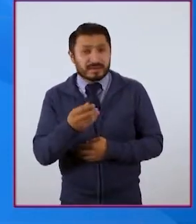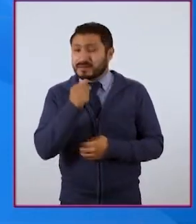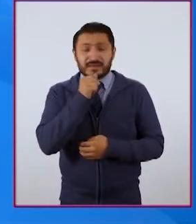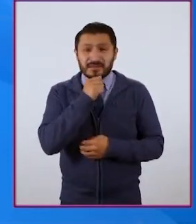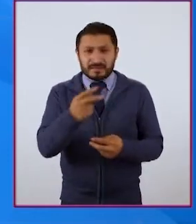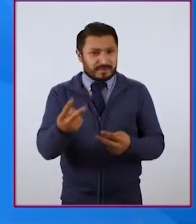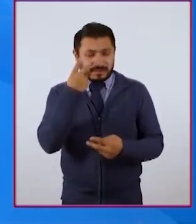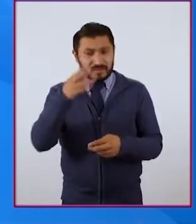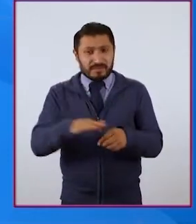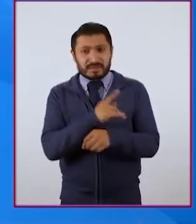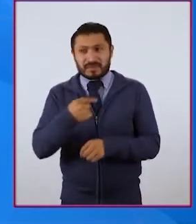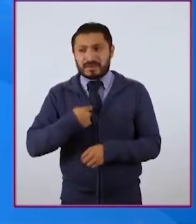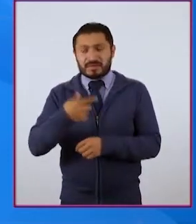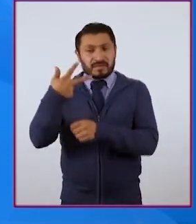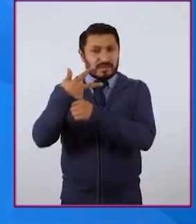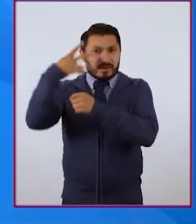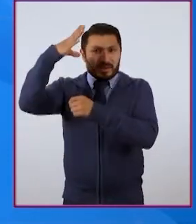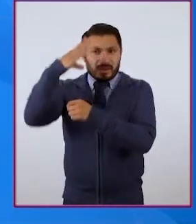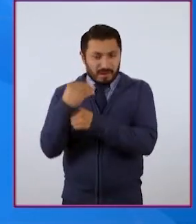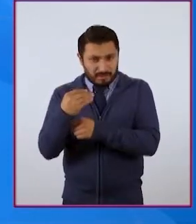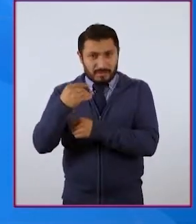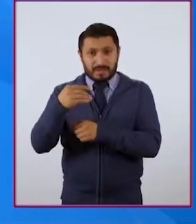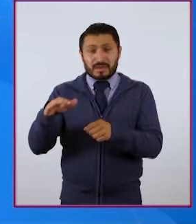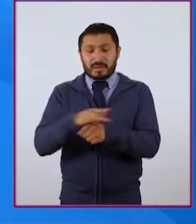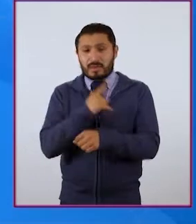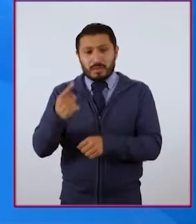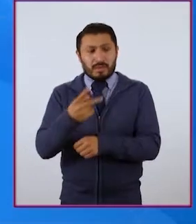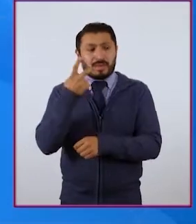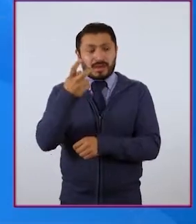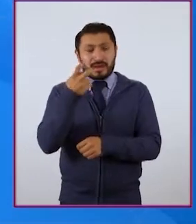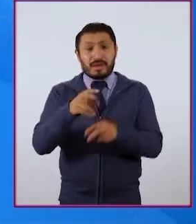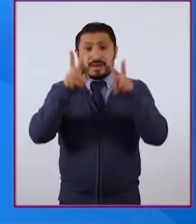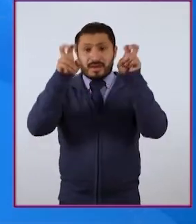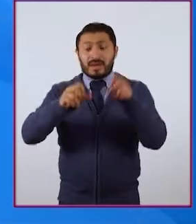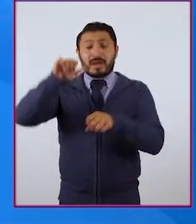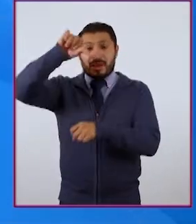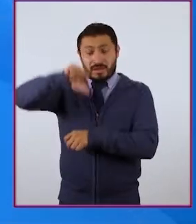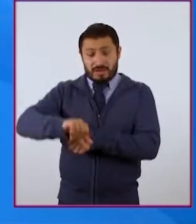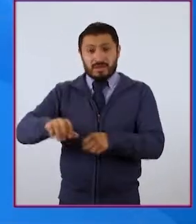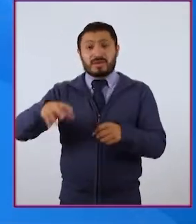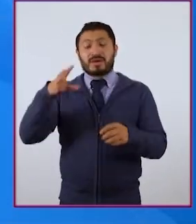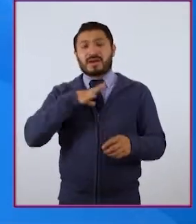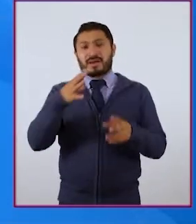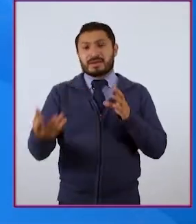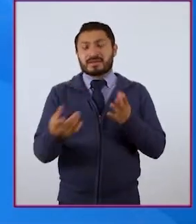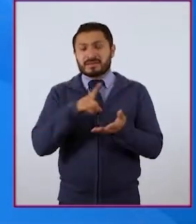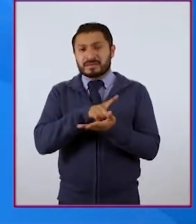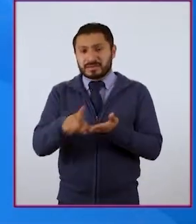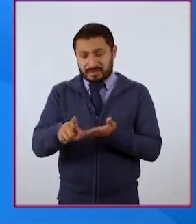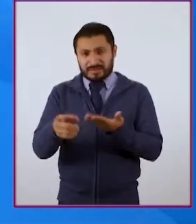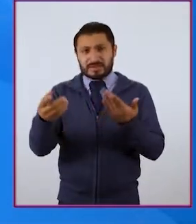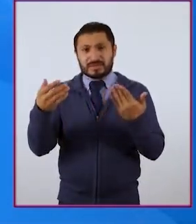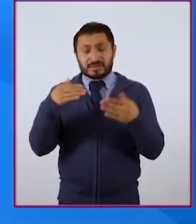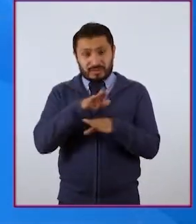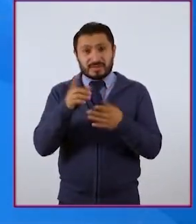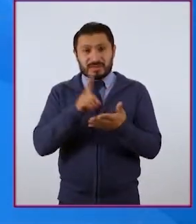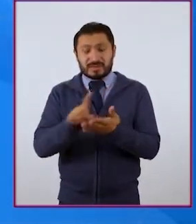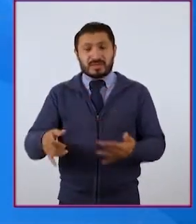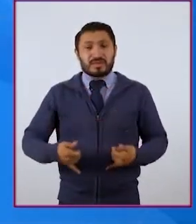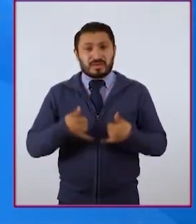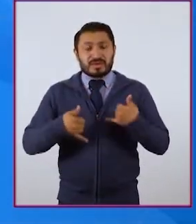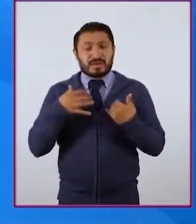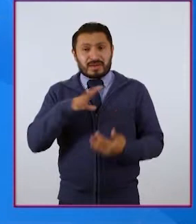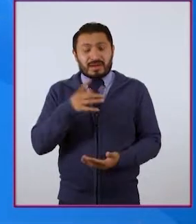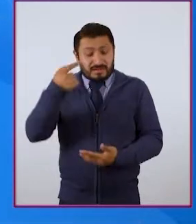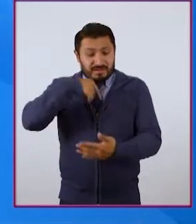me pueden ver porque tengo la cámara apagada a propósito, porque precisamente el tema de hoy tiene que ver con los derechos que las y los jóvenes tenemos a nuestra